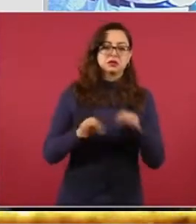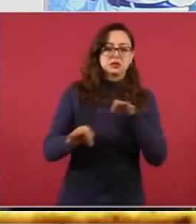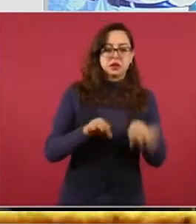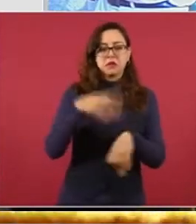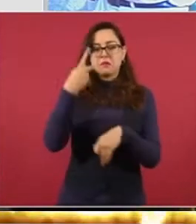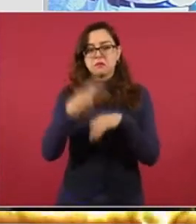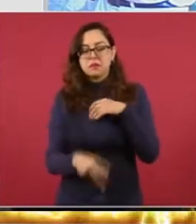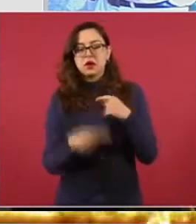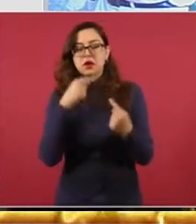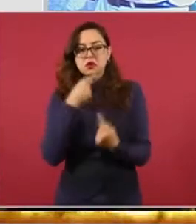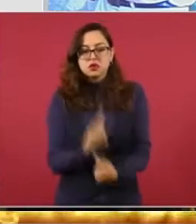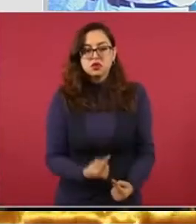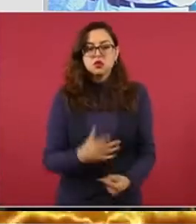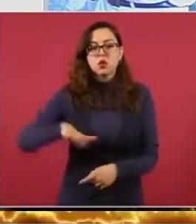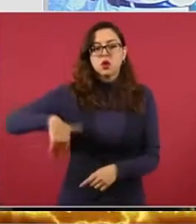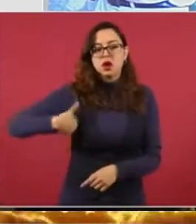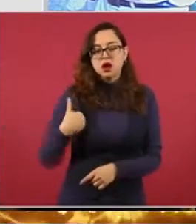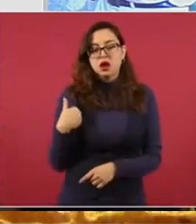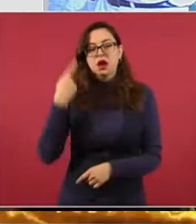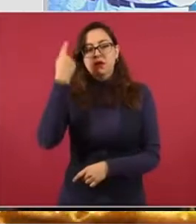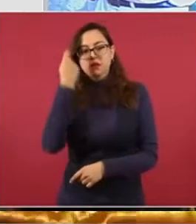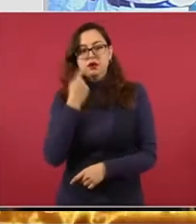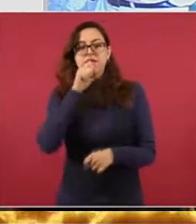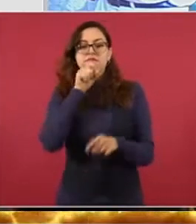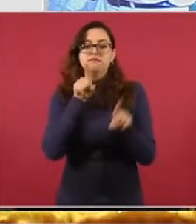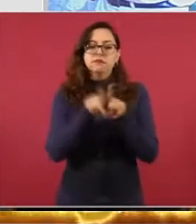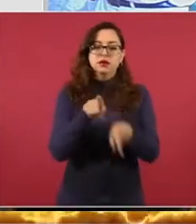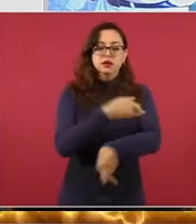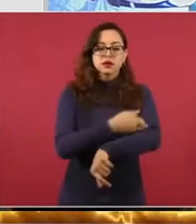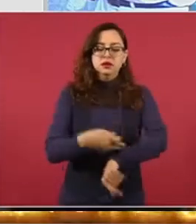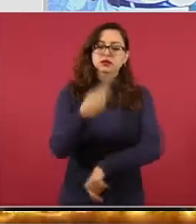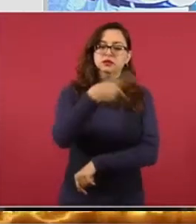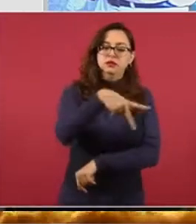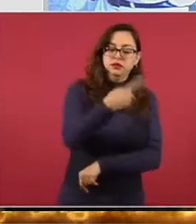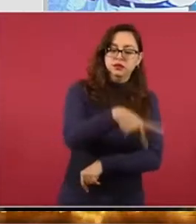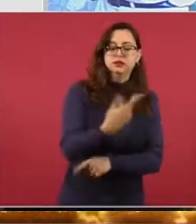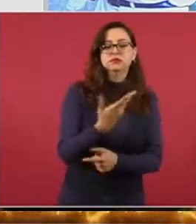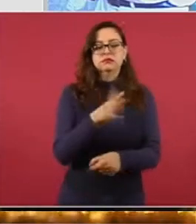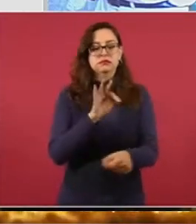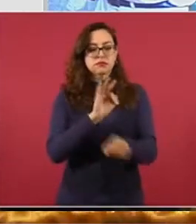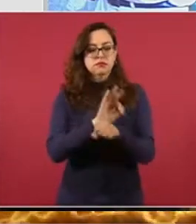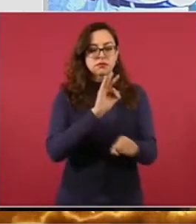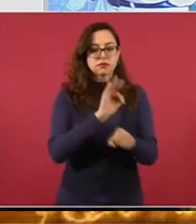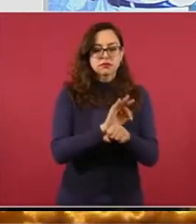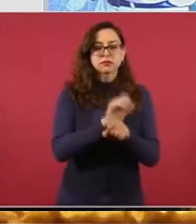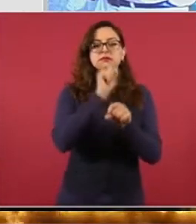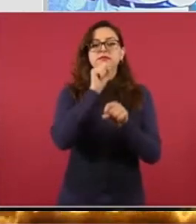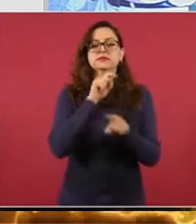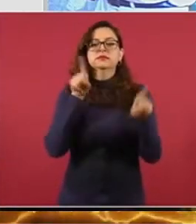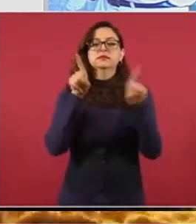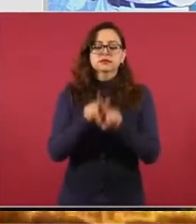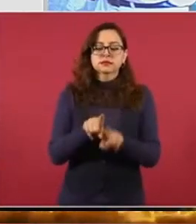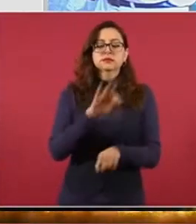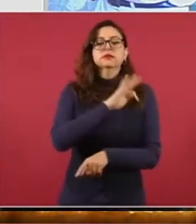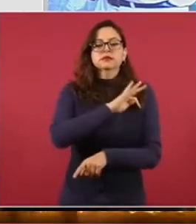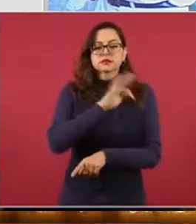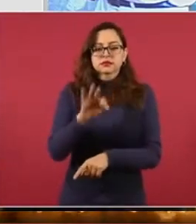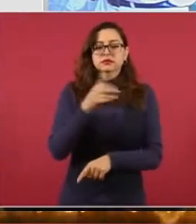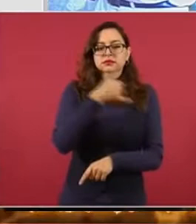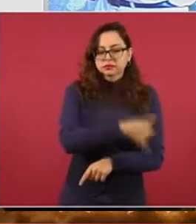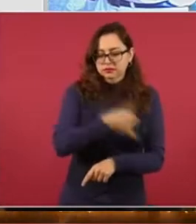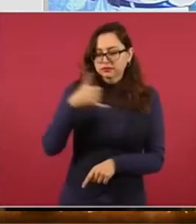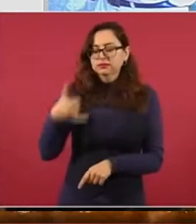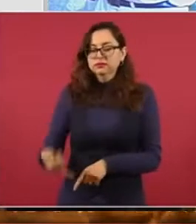cobertura para la familia y la persona. Y algo muy importante, igual que en trabajadoras del hogar, que es la cobertura de créditos con Infonavit, que estamos